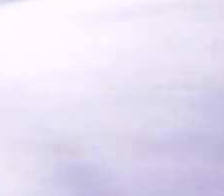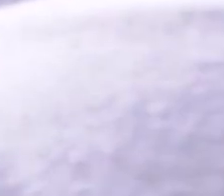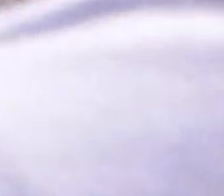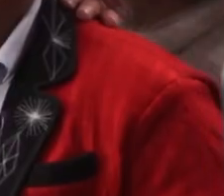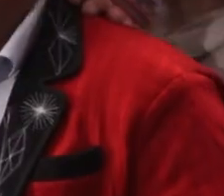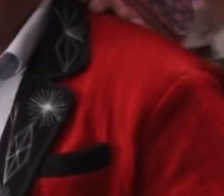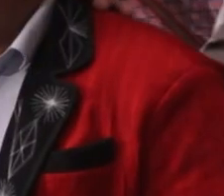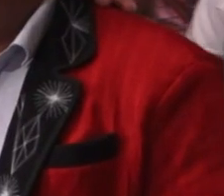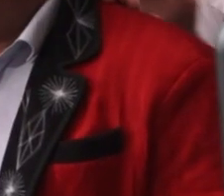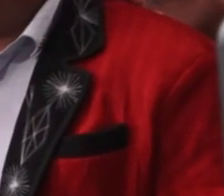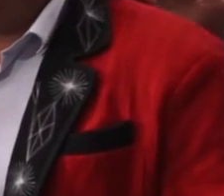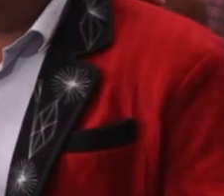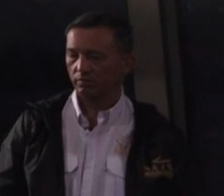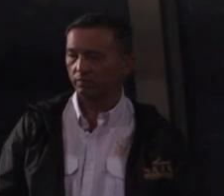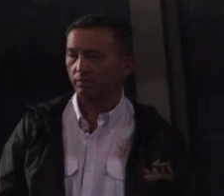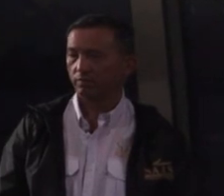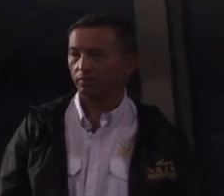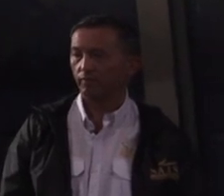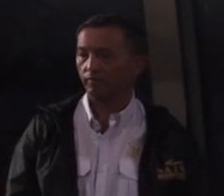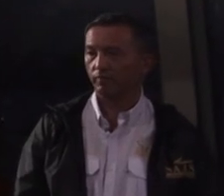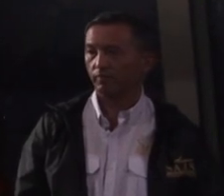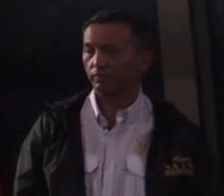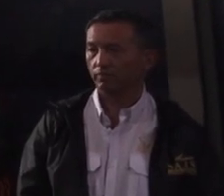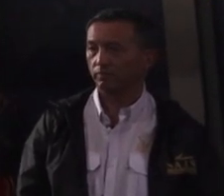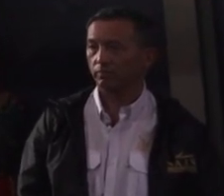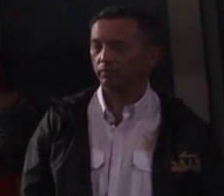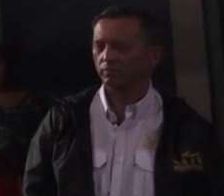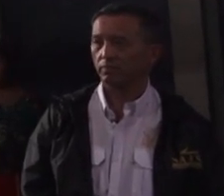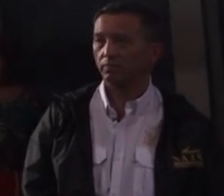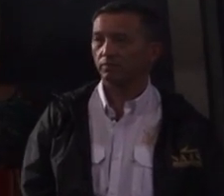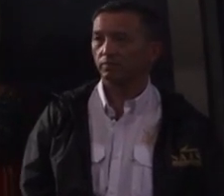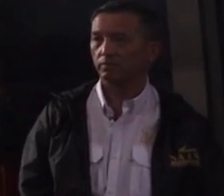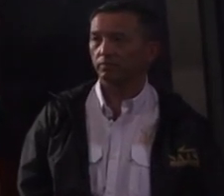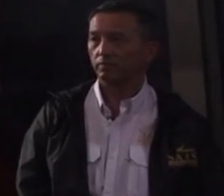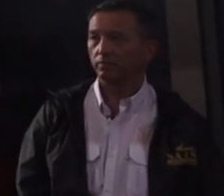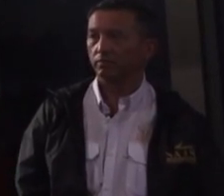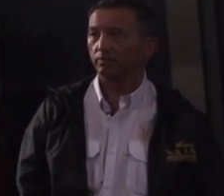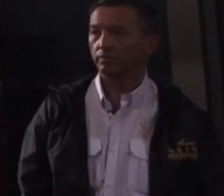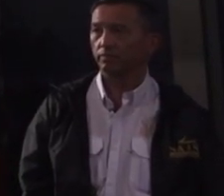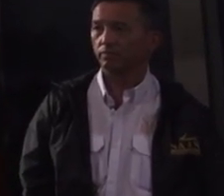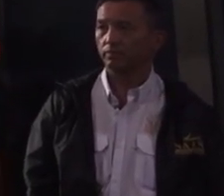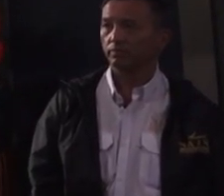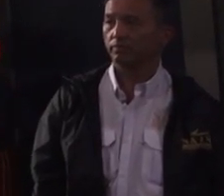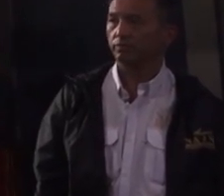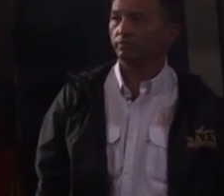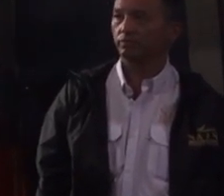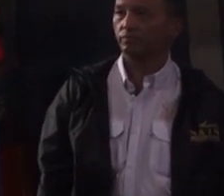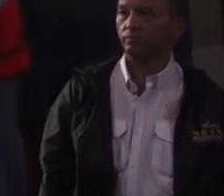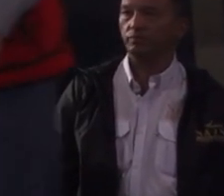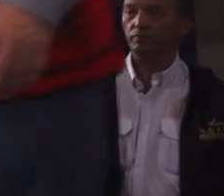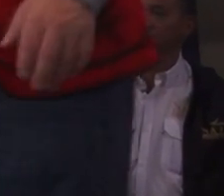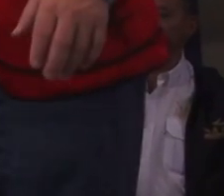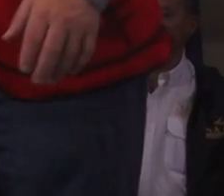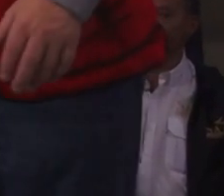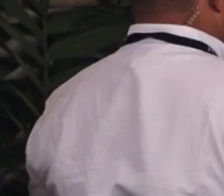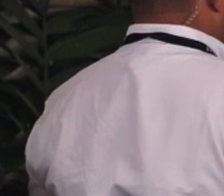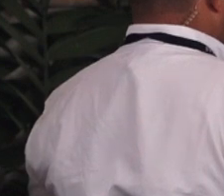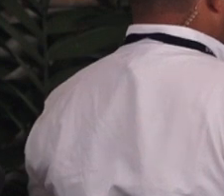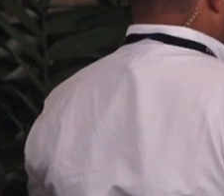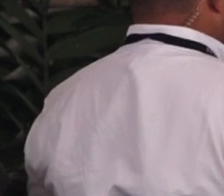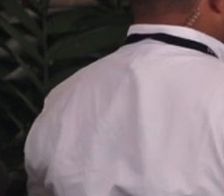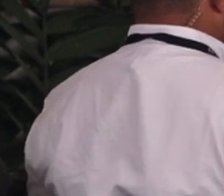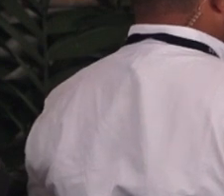con esperanza. Se nos escuchó y puso atención a nuestro proyecto de luz comunitaria para la zona reina.